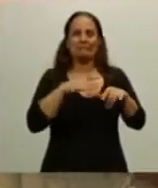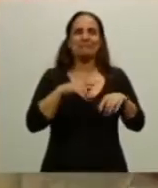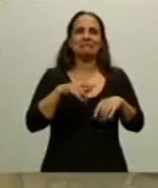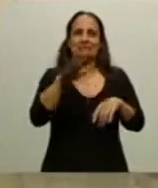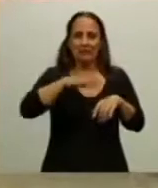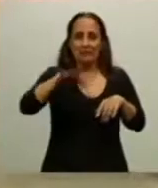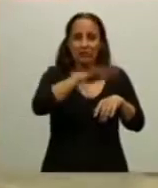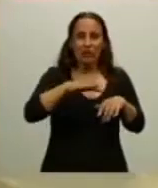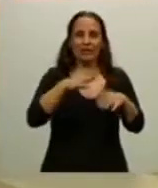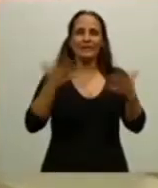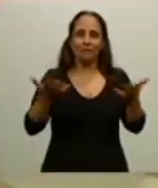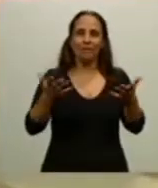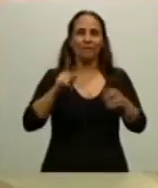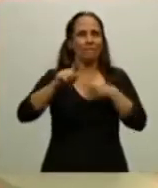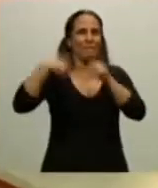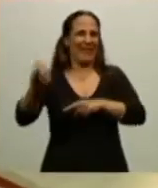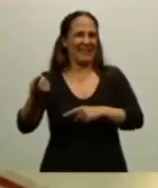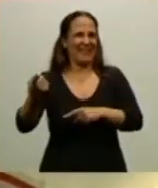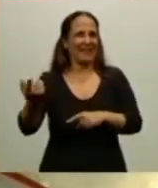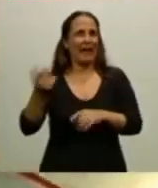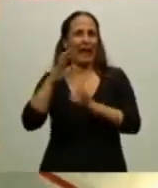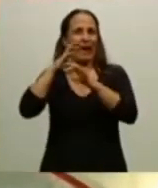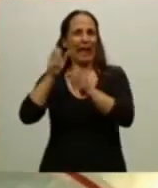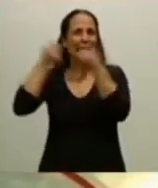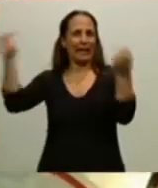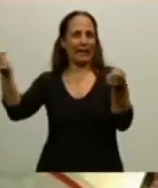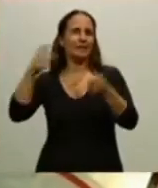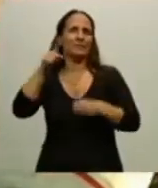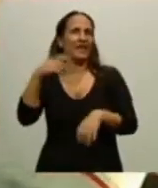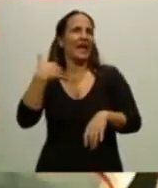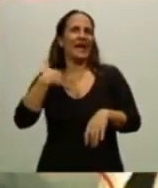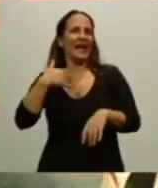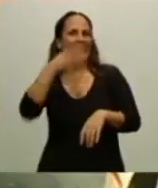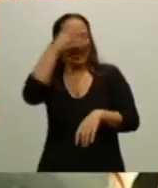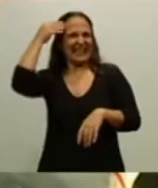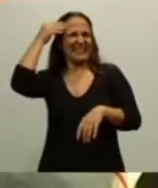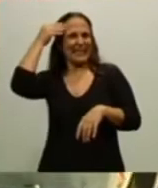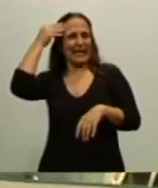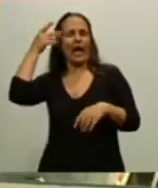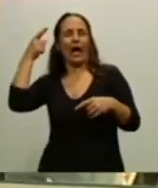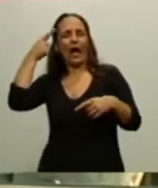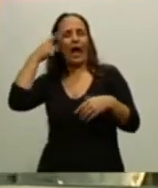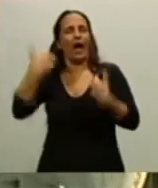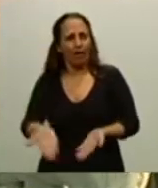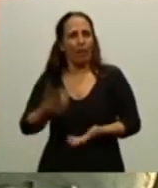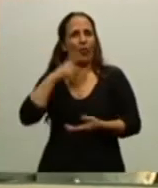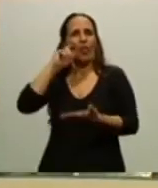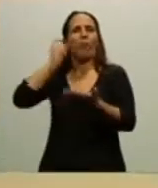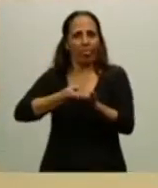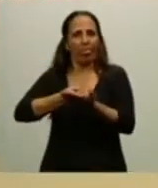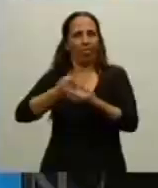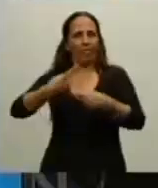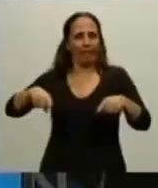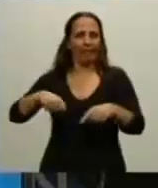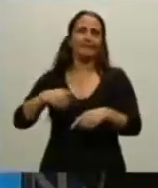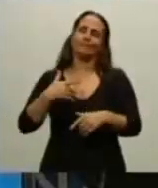esta zona. Mañana me dicen que Cristina está de acuerdo con las violaciones, acuérdense. Así que